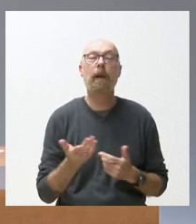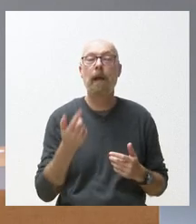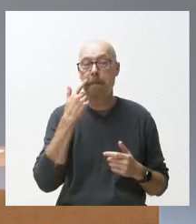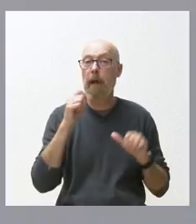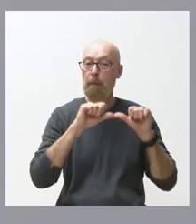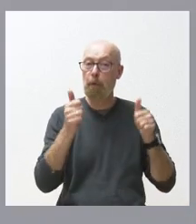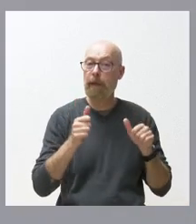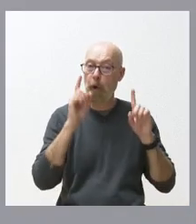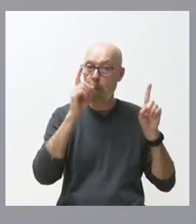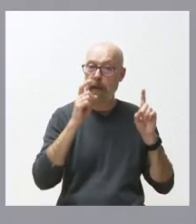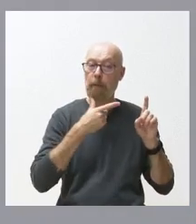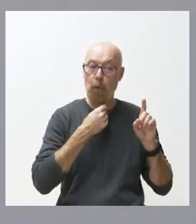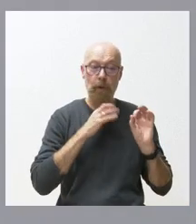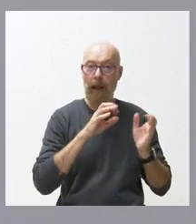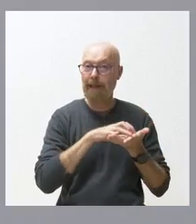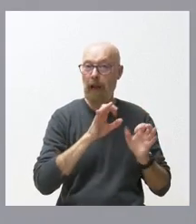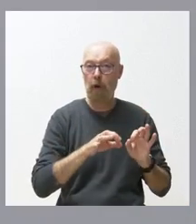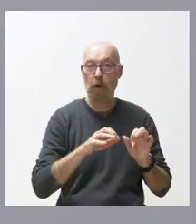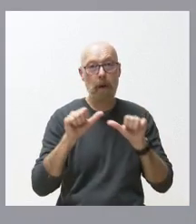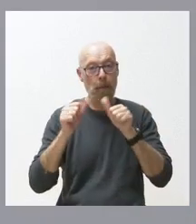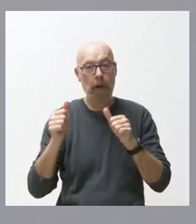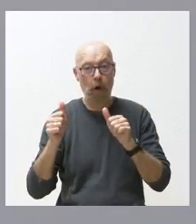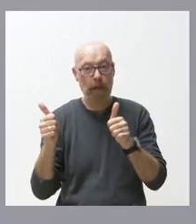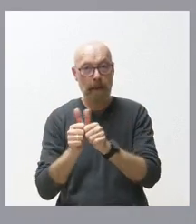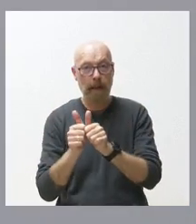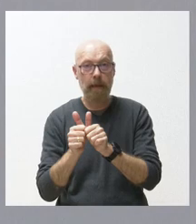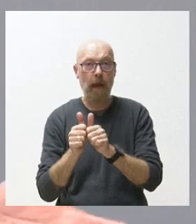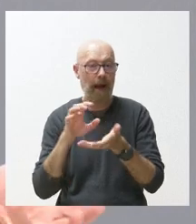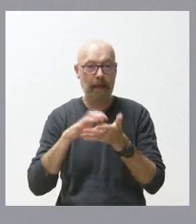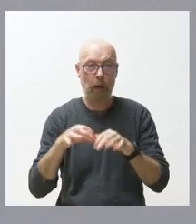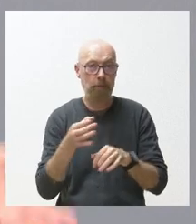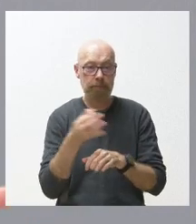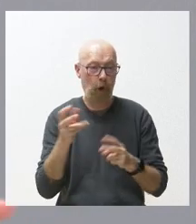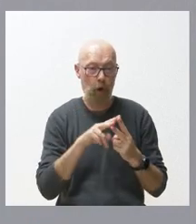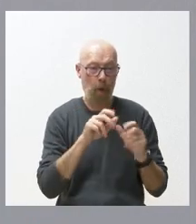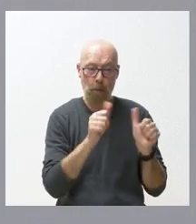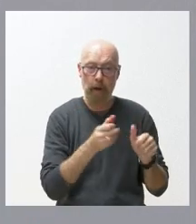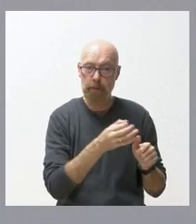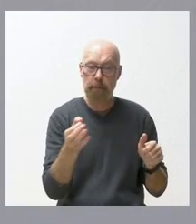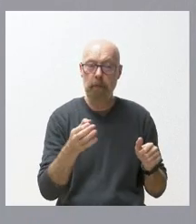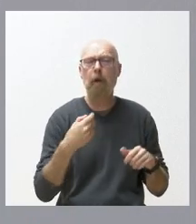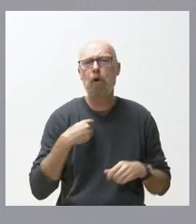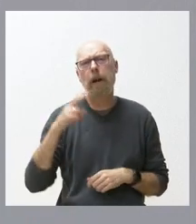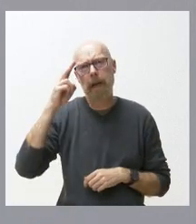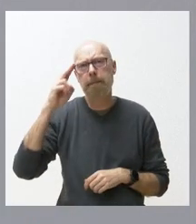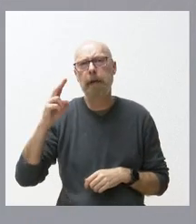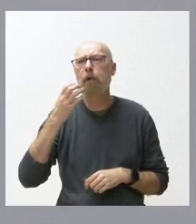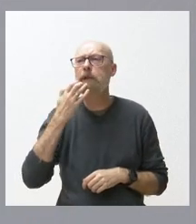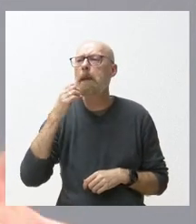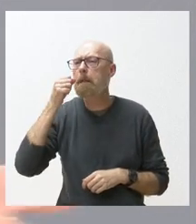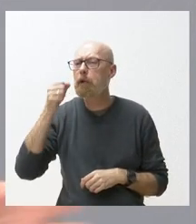nos gusta es el de Castilla y León el modelo de dependencia que nos gusta es el de Castilla y León y respeto que en un momento dado el PSOE